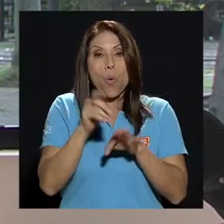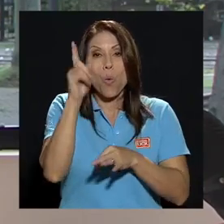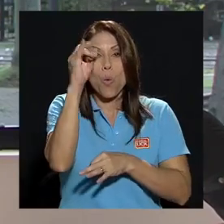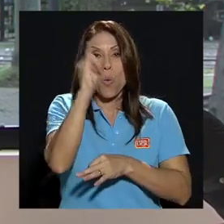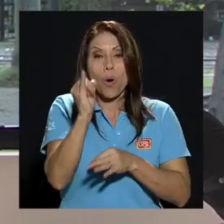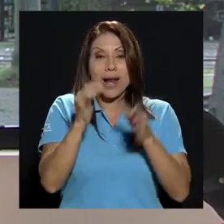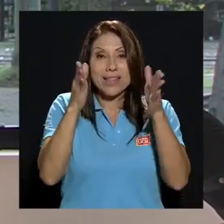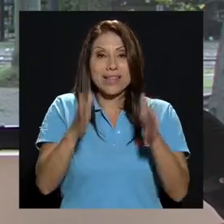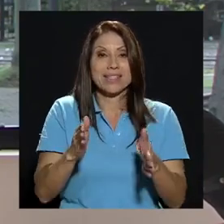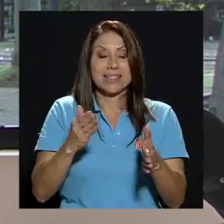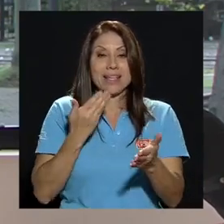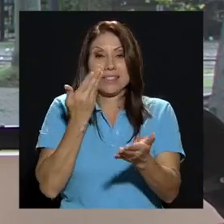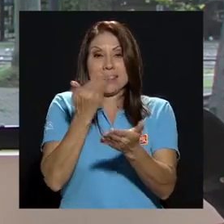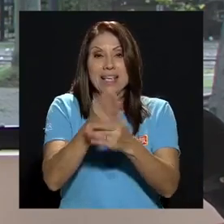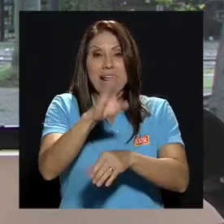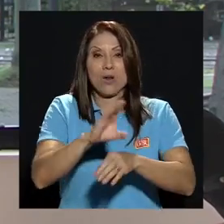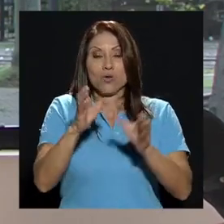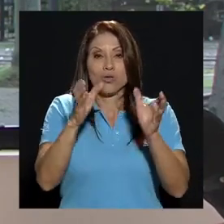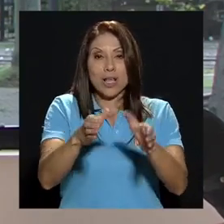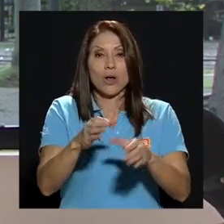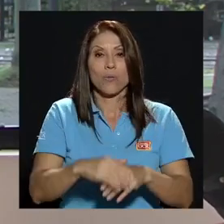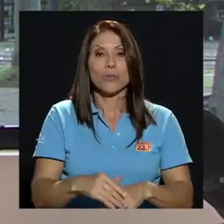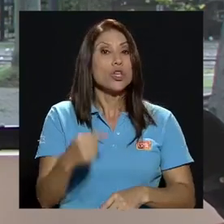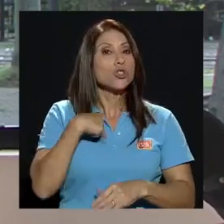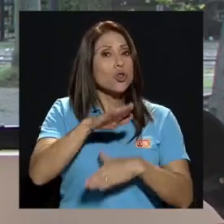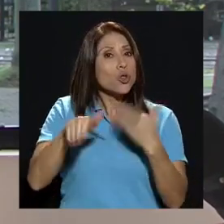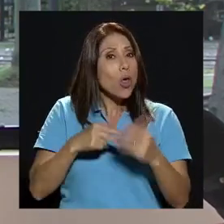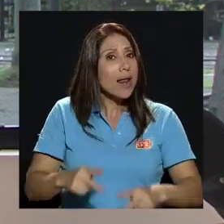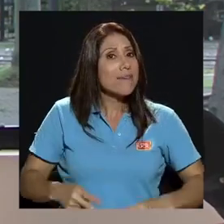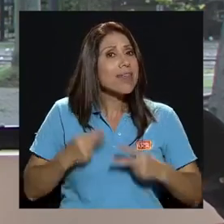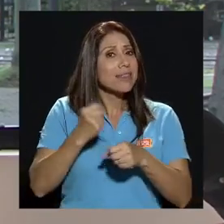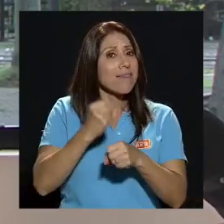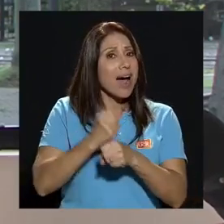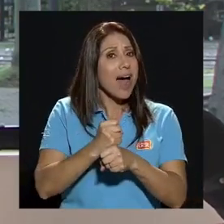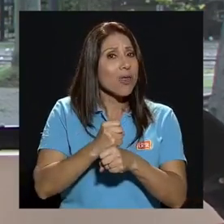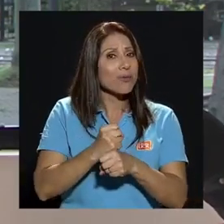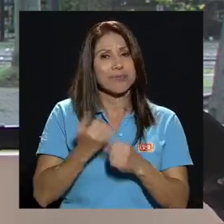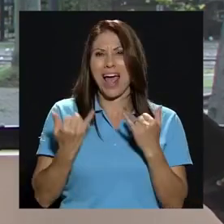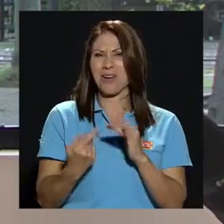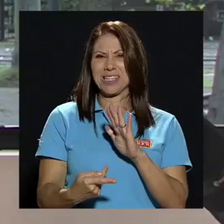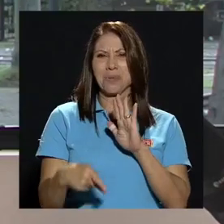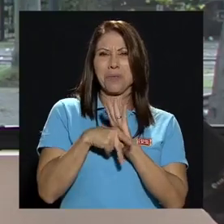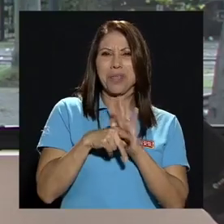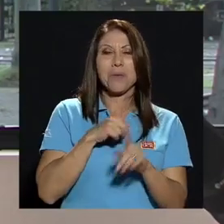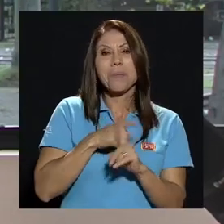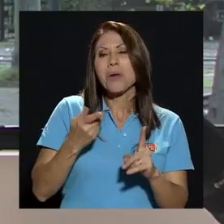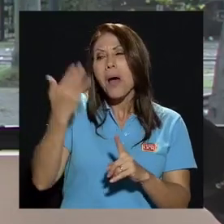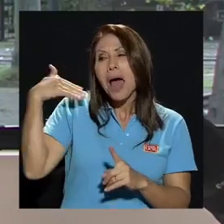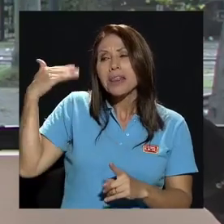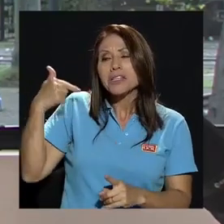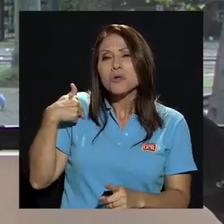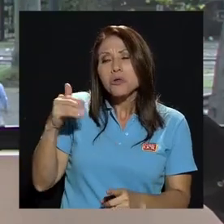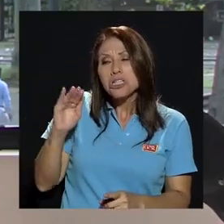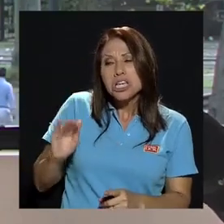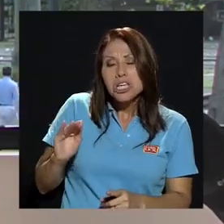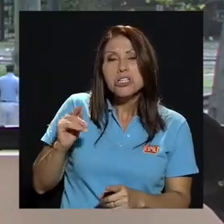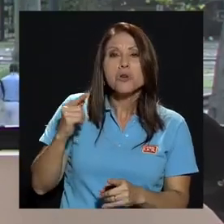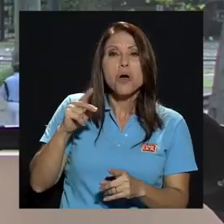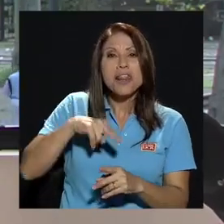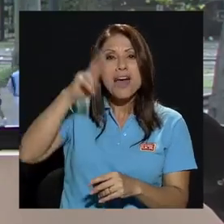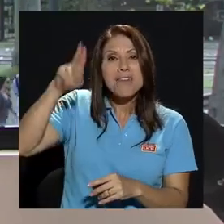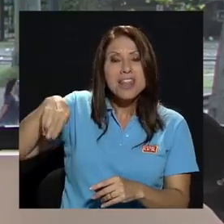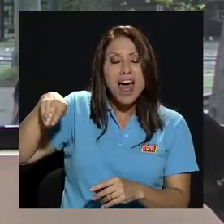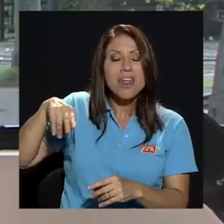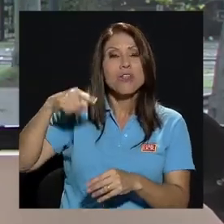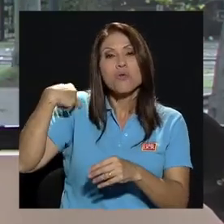he trabajado yo empecé a trabajar bueno ahora eso es prohibido pero cuando uno era chiquillo no trabajaba en navidad en las tiendas y todo eso entonces toda la vida he trabajado y